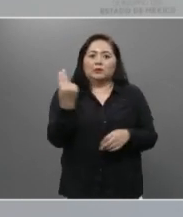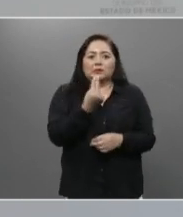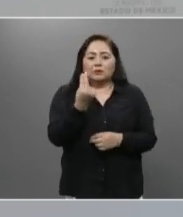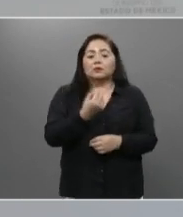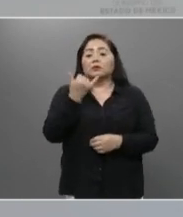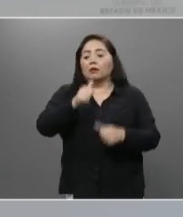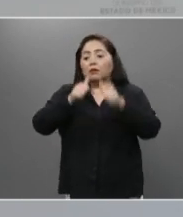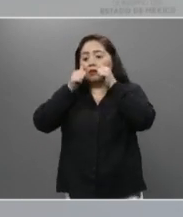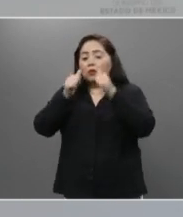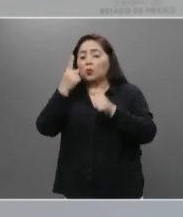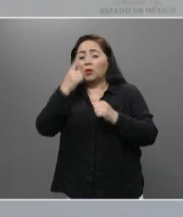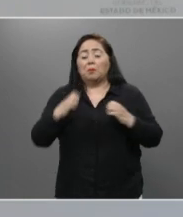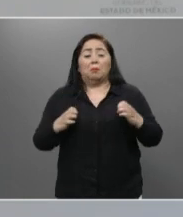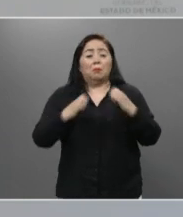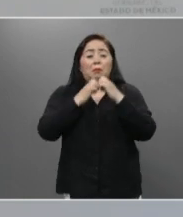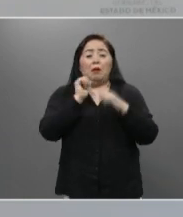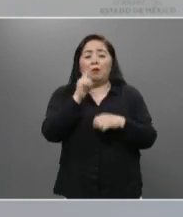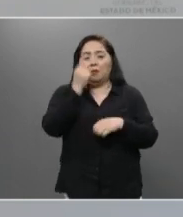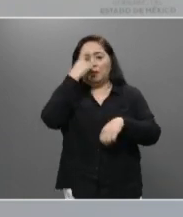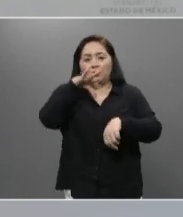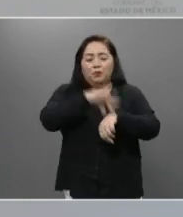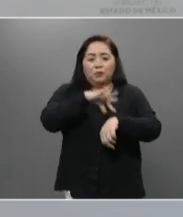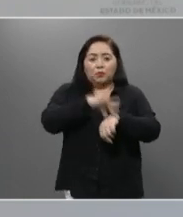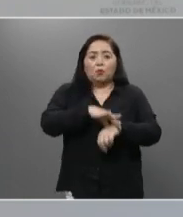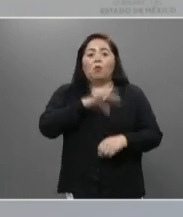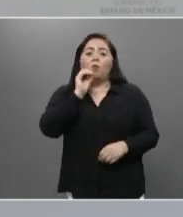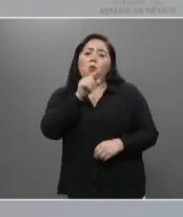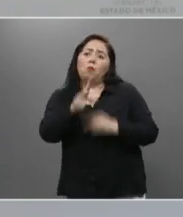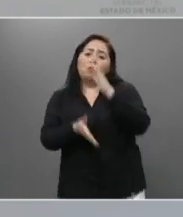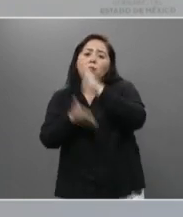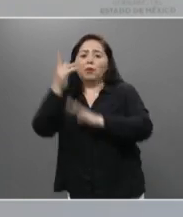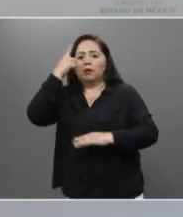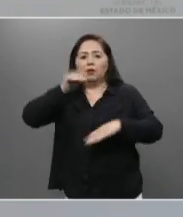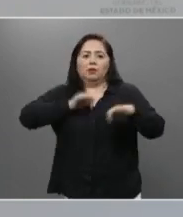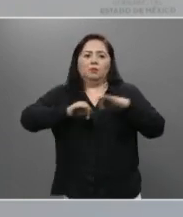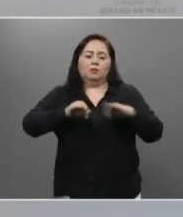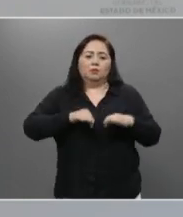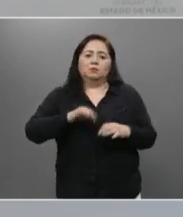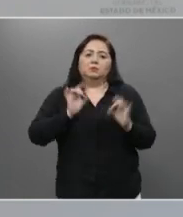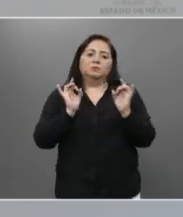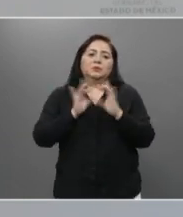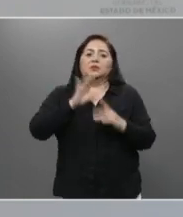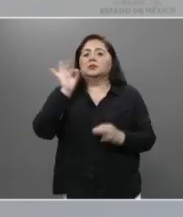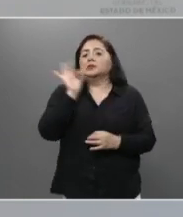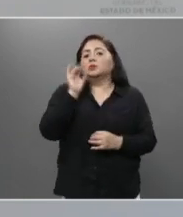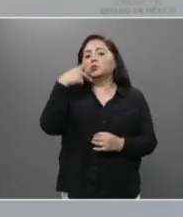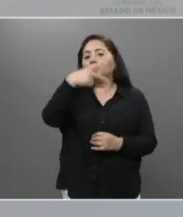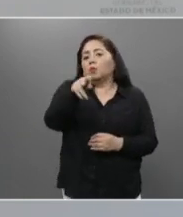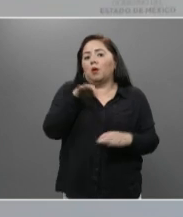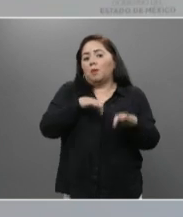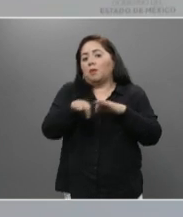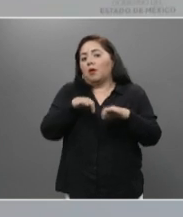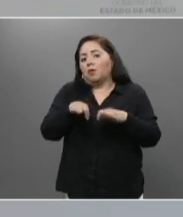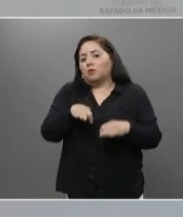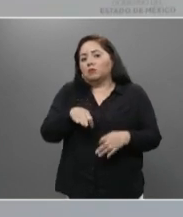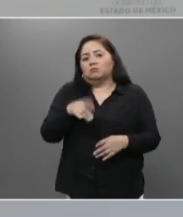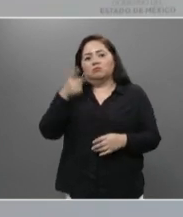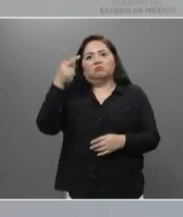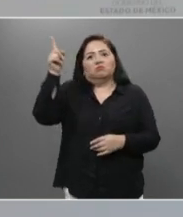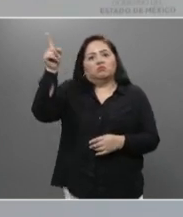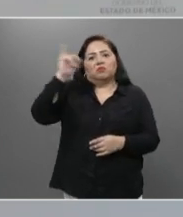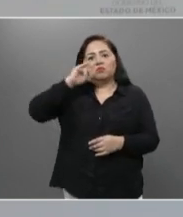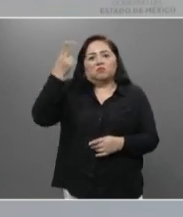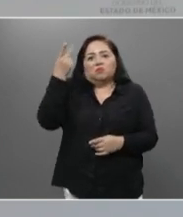a atender una emergencia médica o a ir al trabajo, en caso de que su trabajo lo